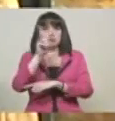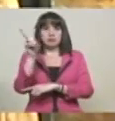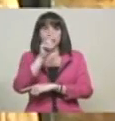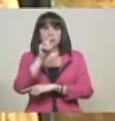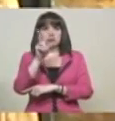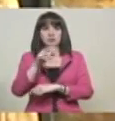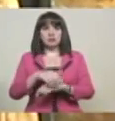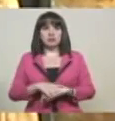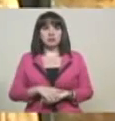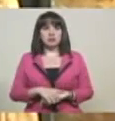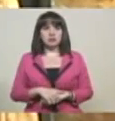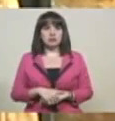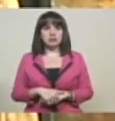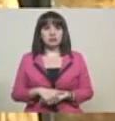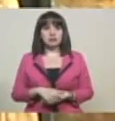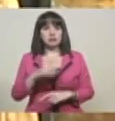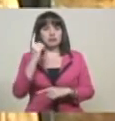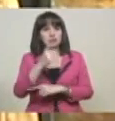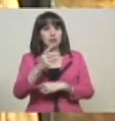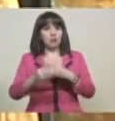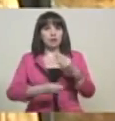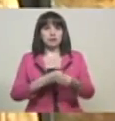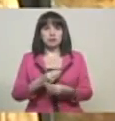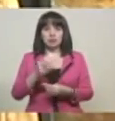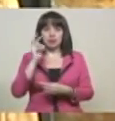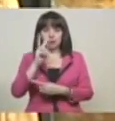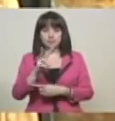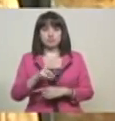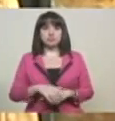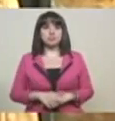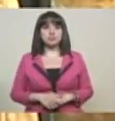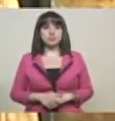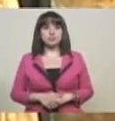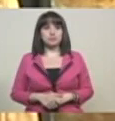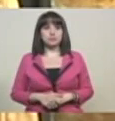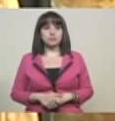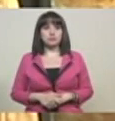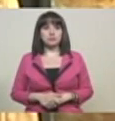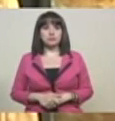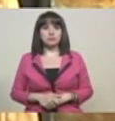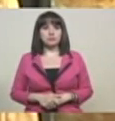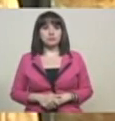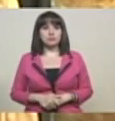Tenemos que tomar, fíjense ustedes, en la carrera loca